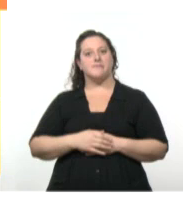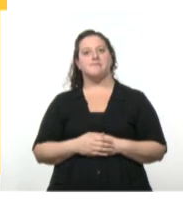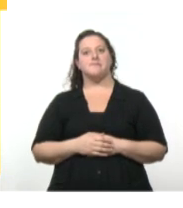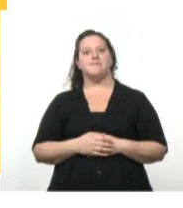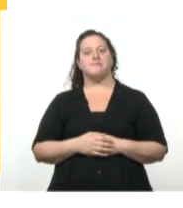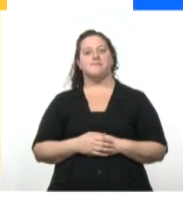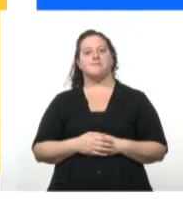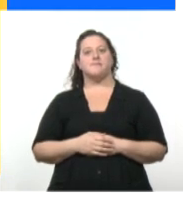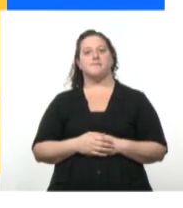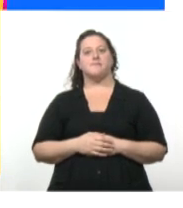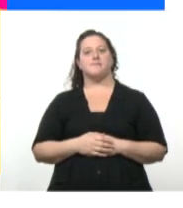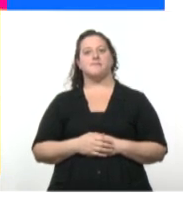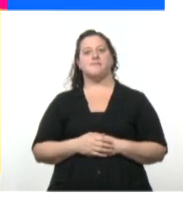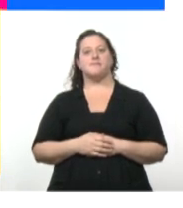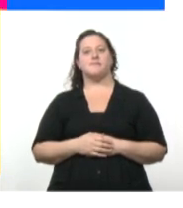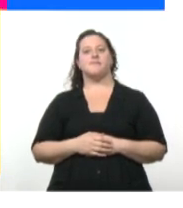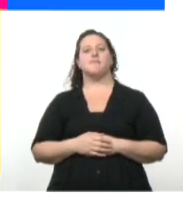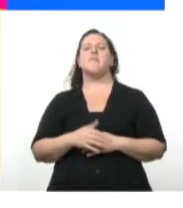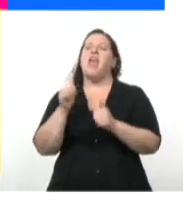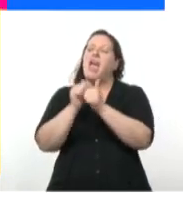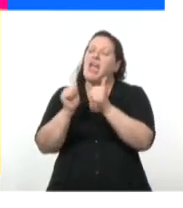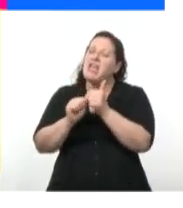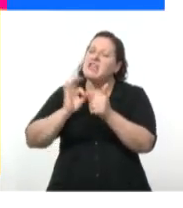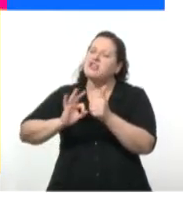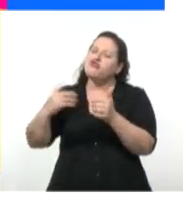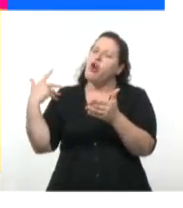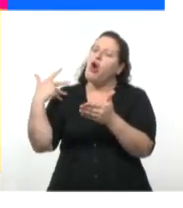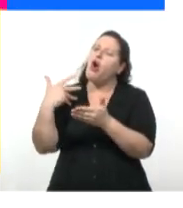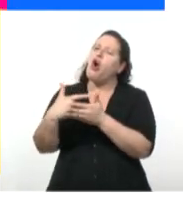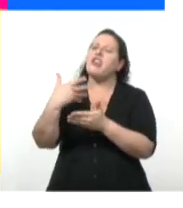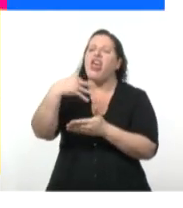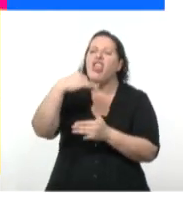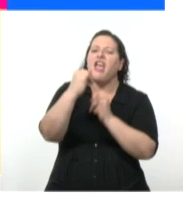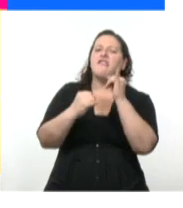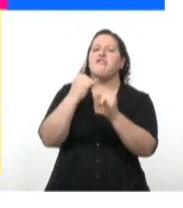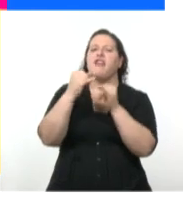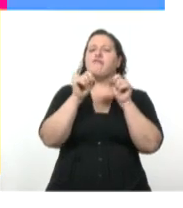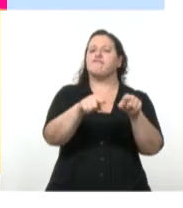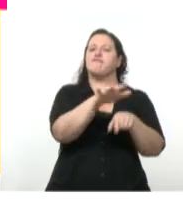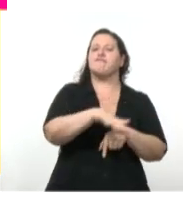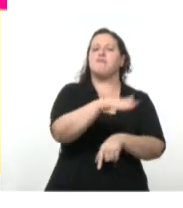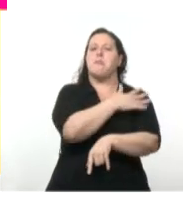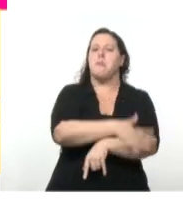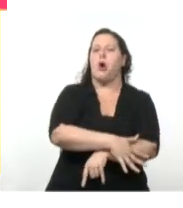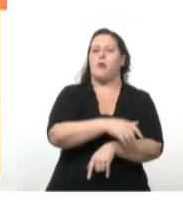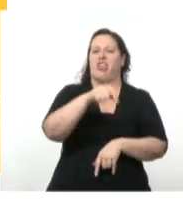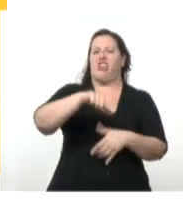La historia tendrá que contar con los pobres de América. 1868. El inicio.